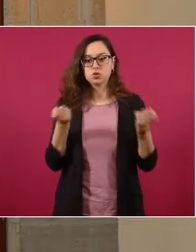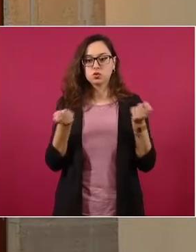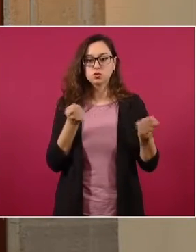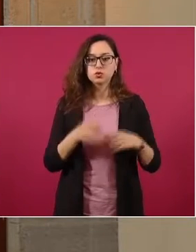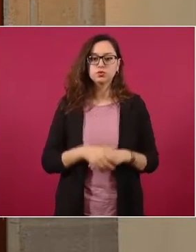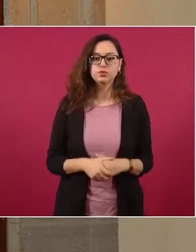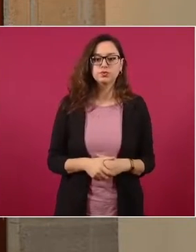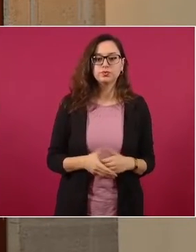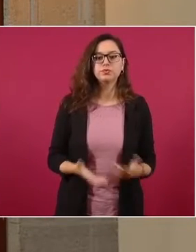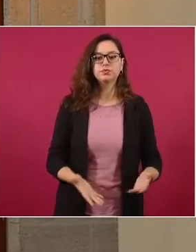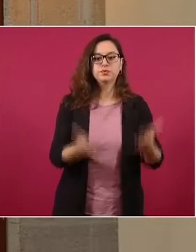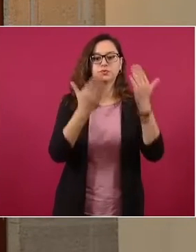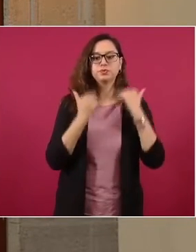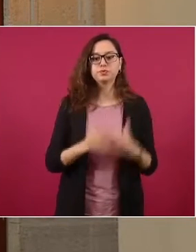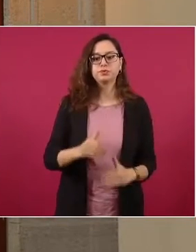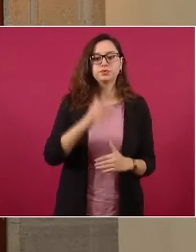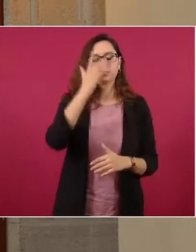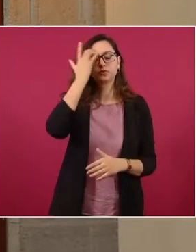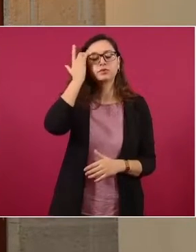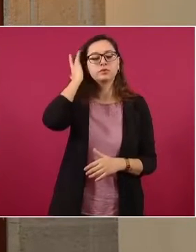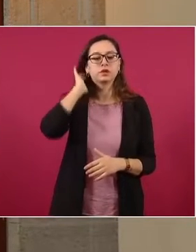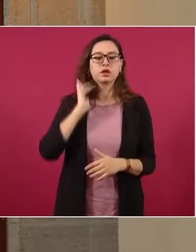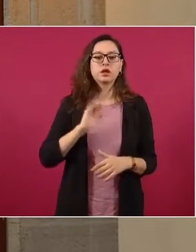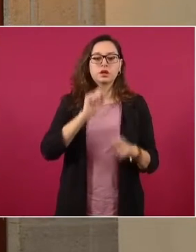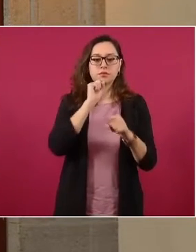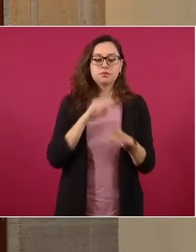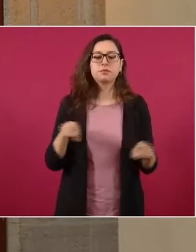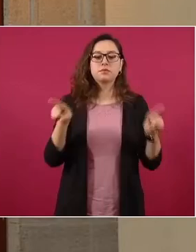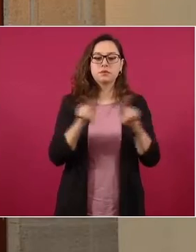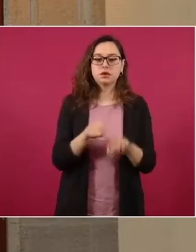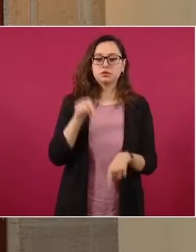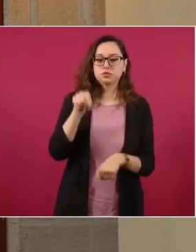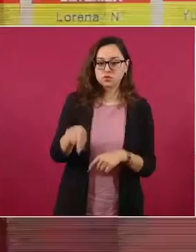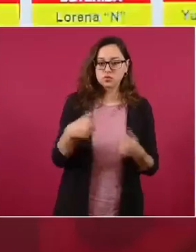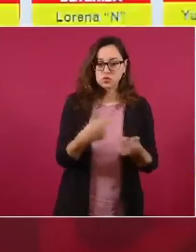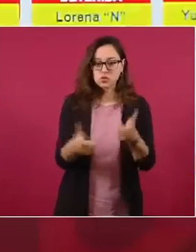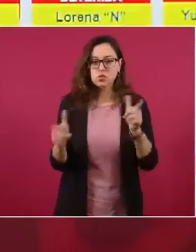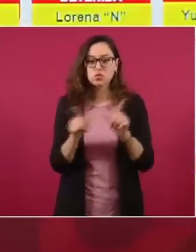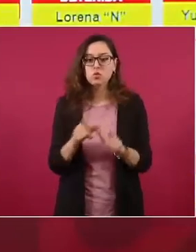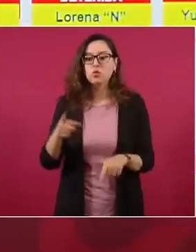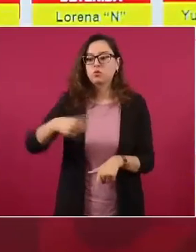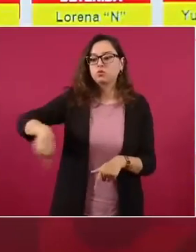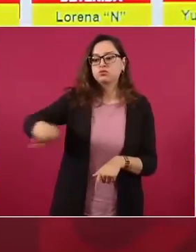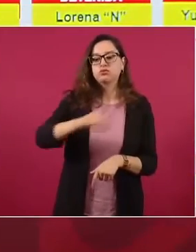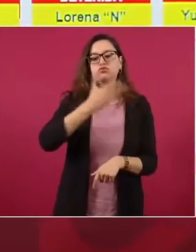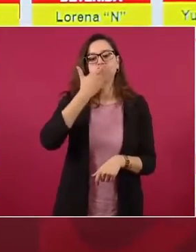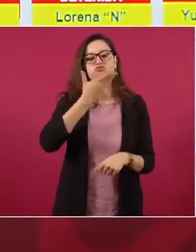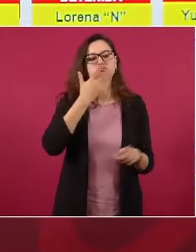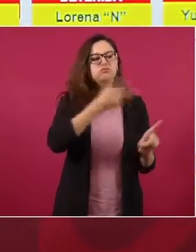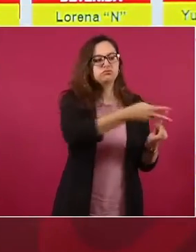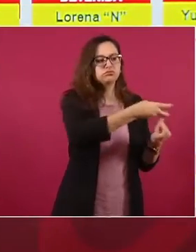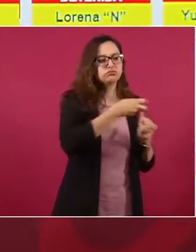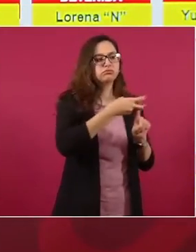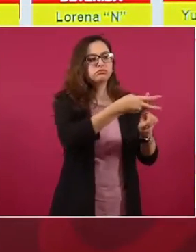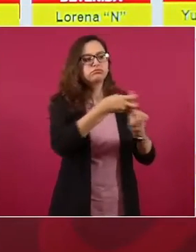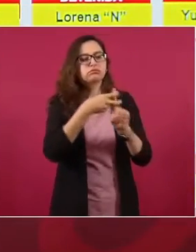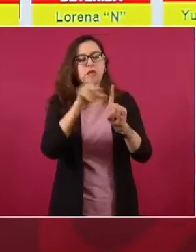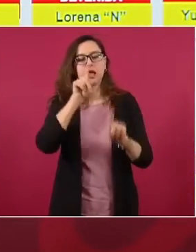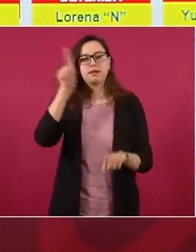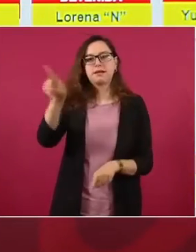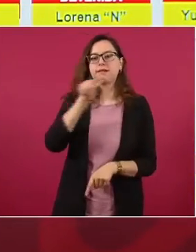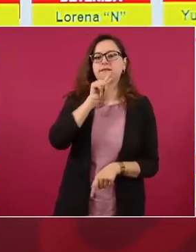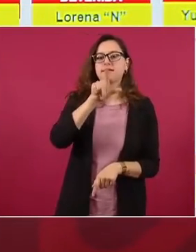También informar que se desarticuló un grupo de presuntos secuestradores en el municipio de Arandas, Jalisco.